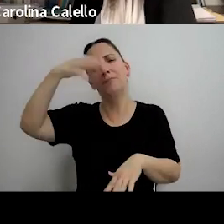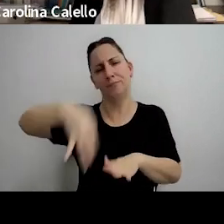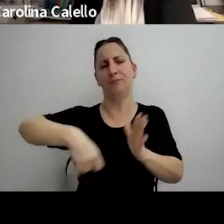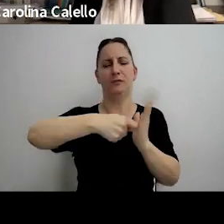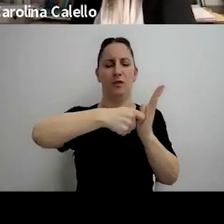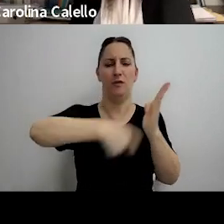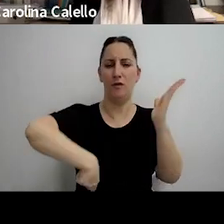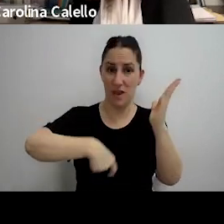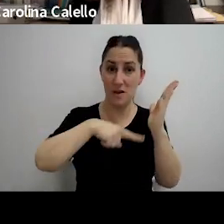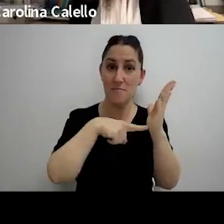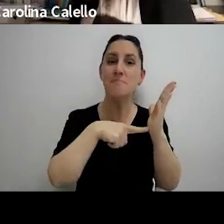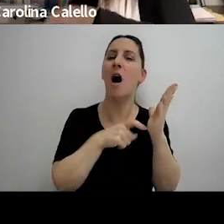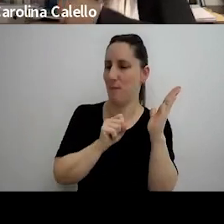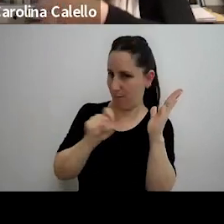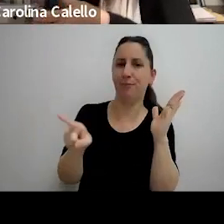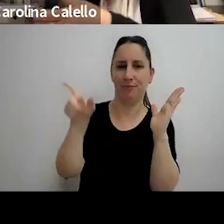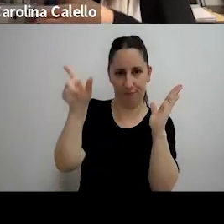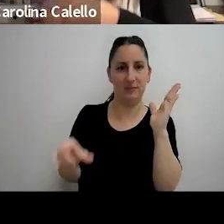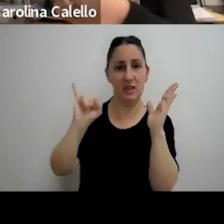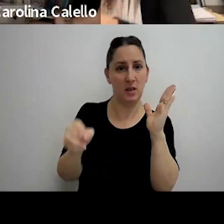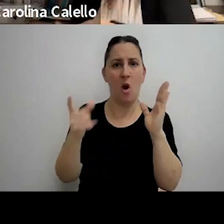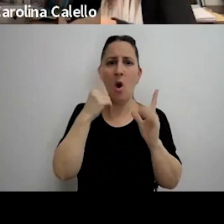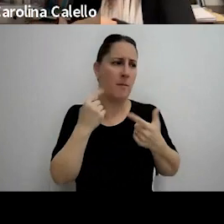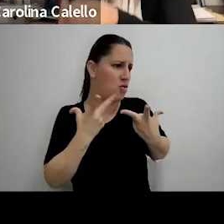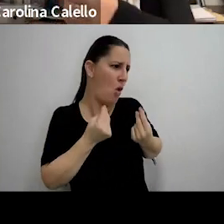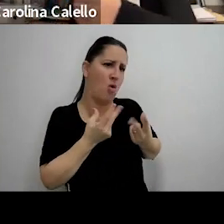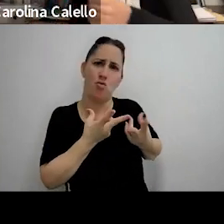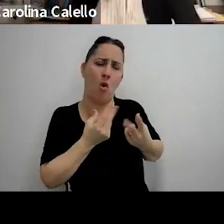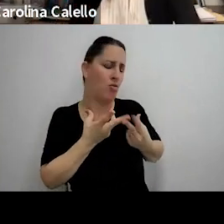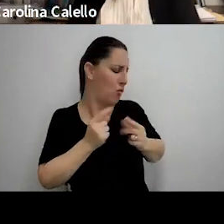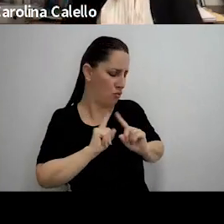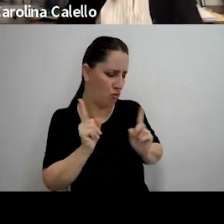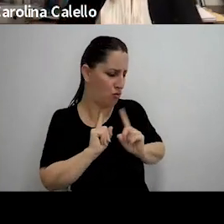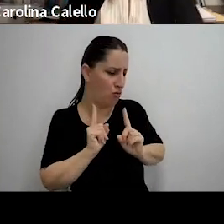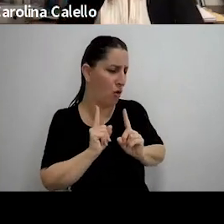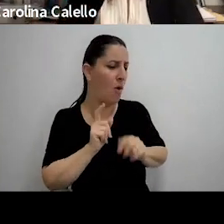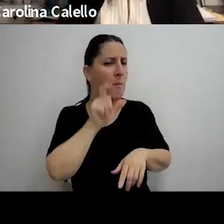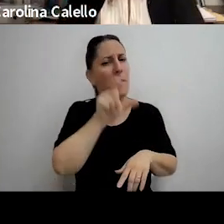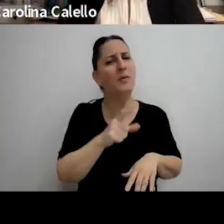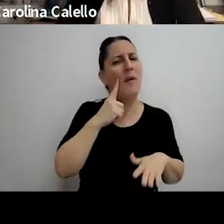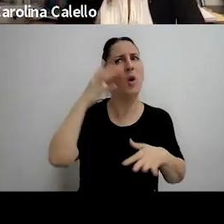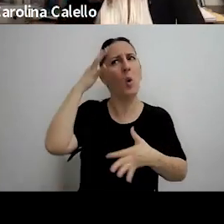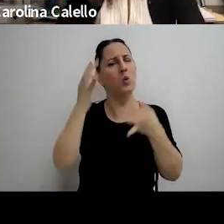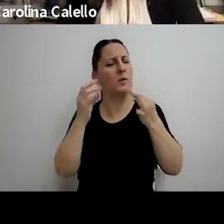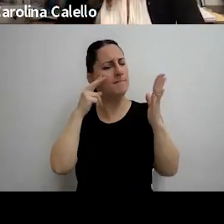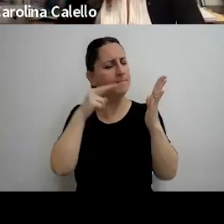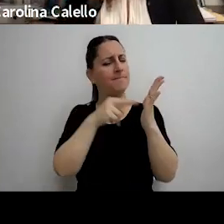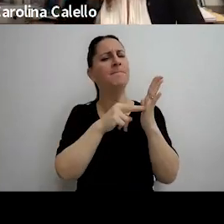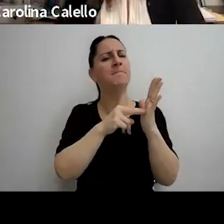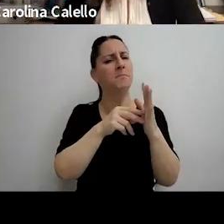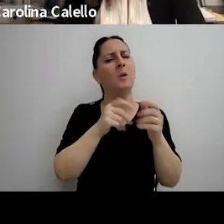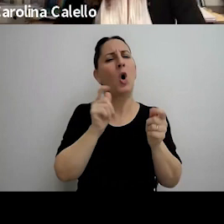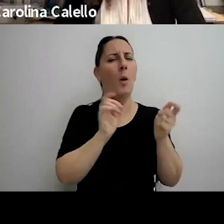aparentemente era de él él lo negó todo el tiempo y cuando llegó la vista ajustó y cuando